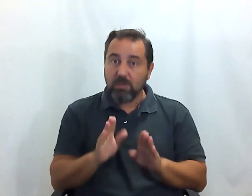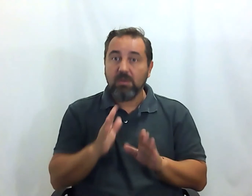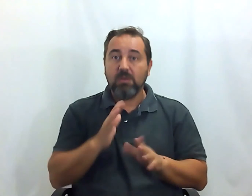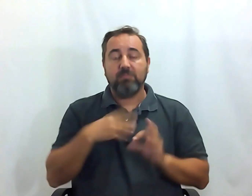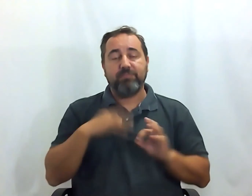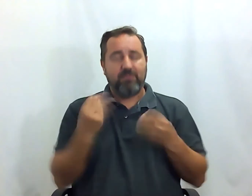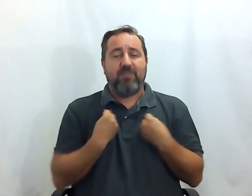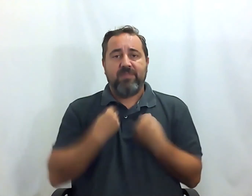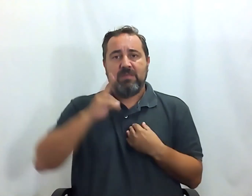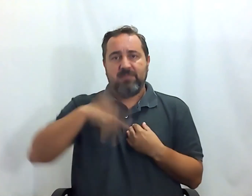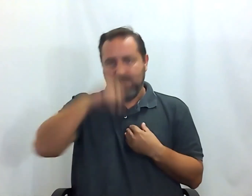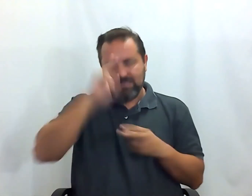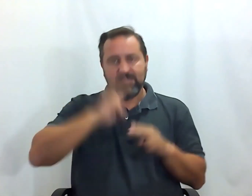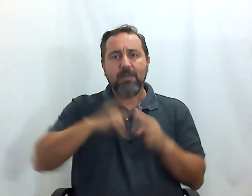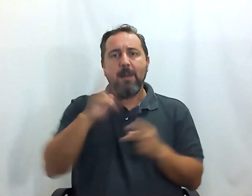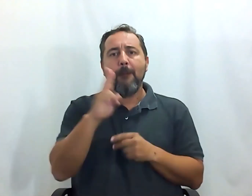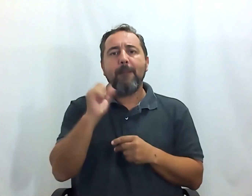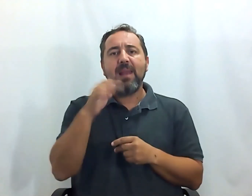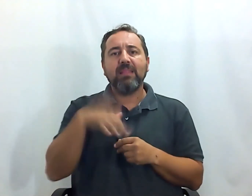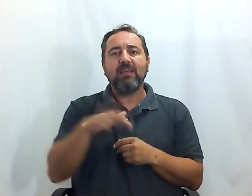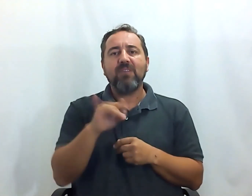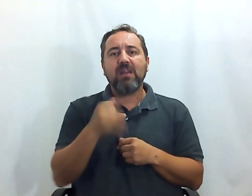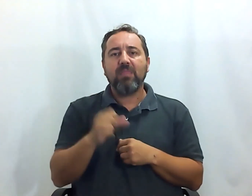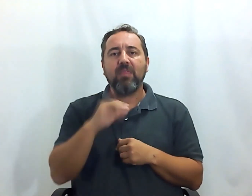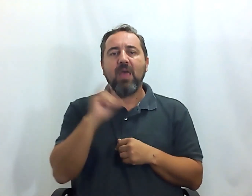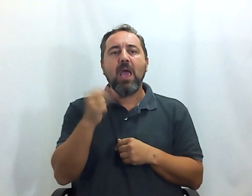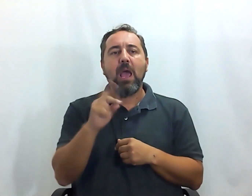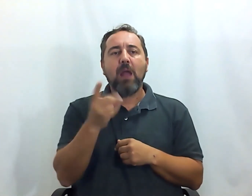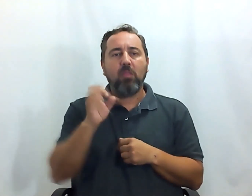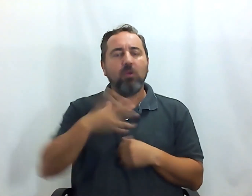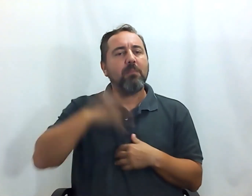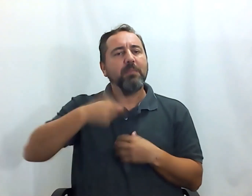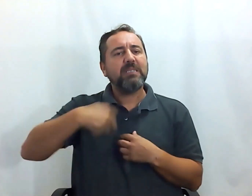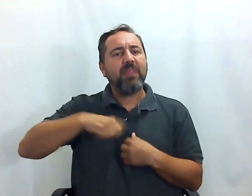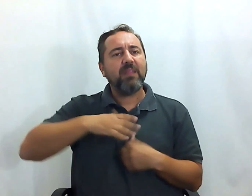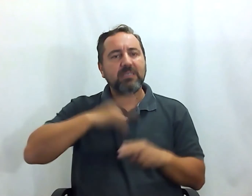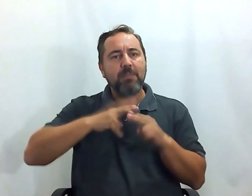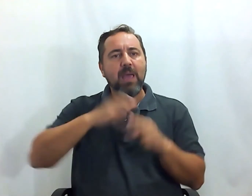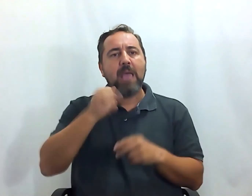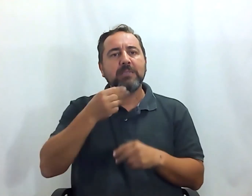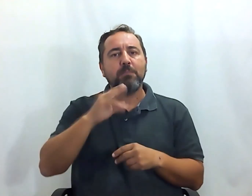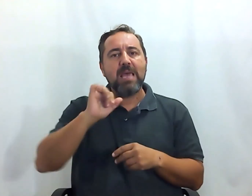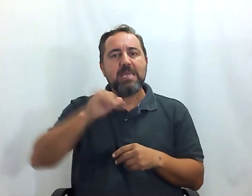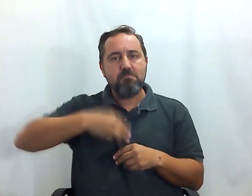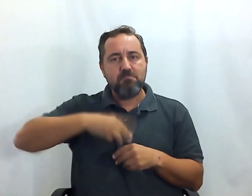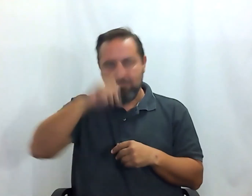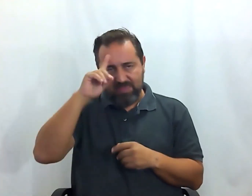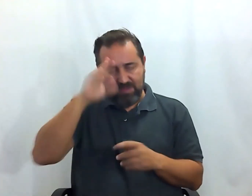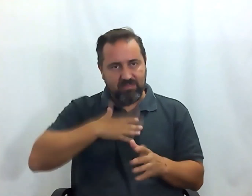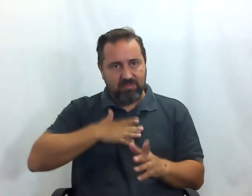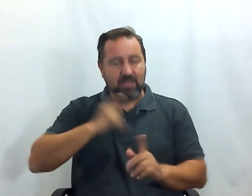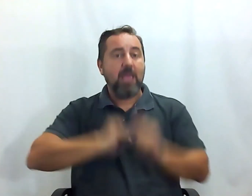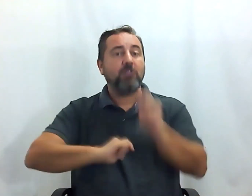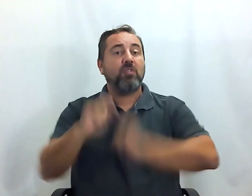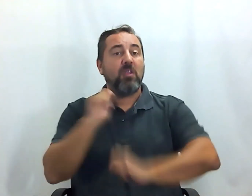de Madrid también, Valentín Fernández-Jardón, que es el presidente de Aspain Madrid. Aspain es la asociación